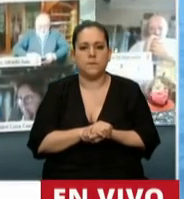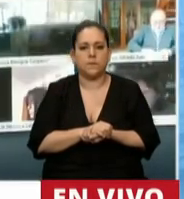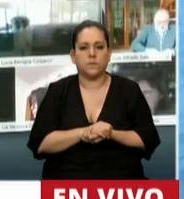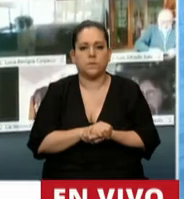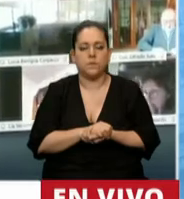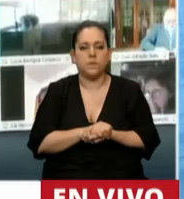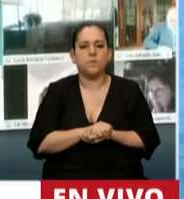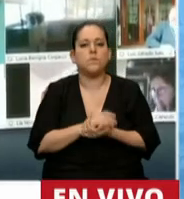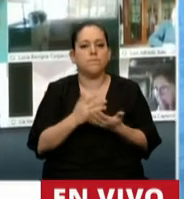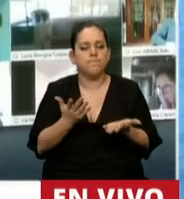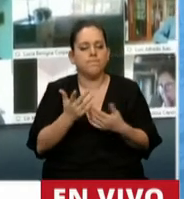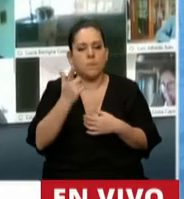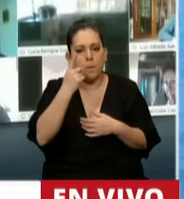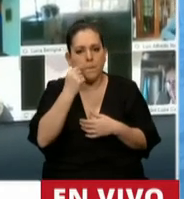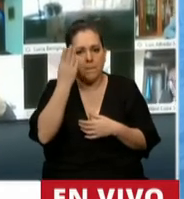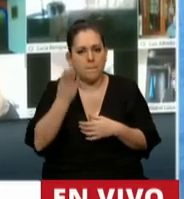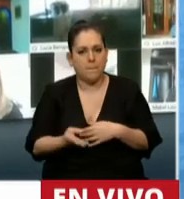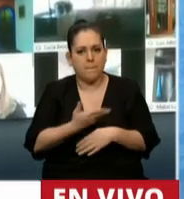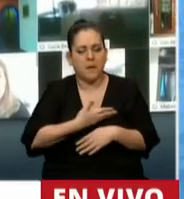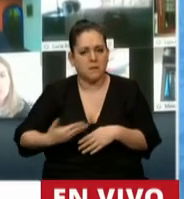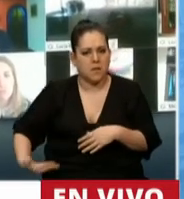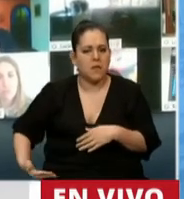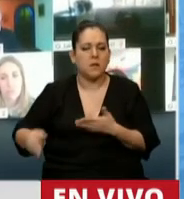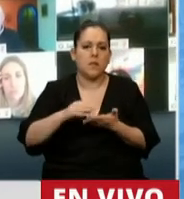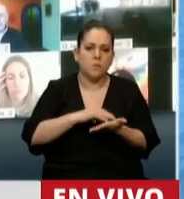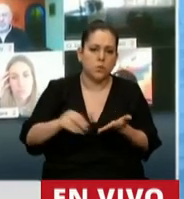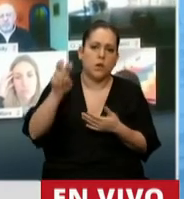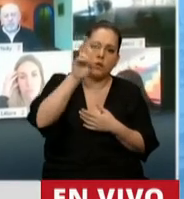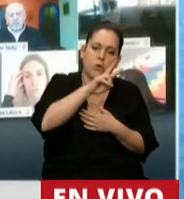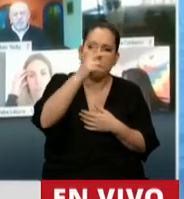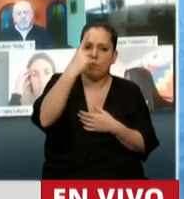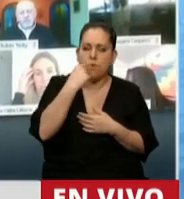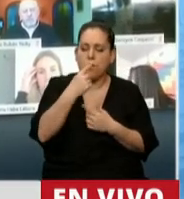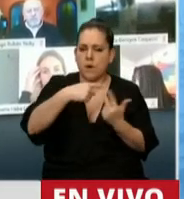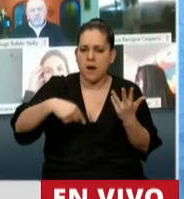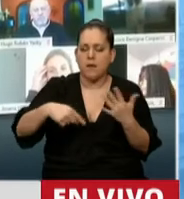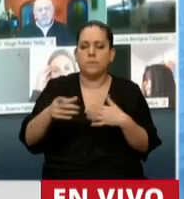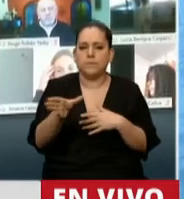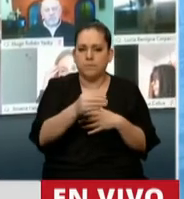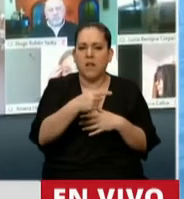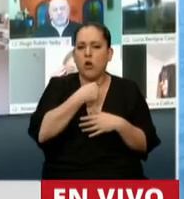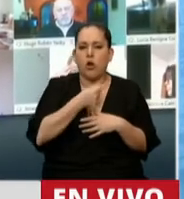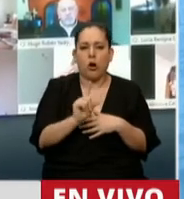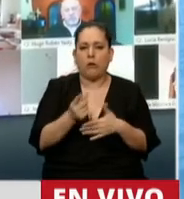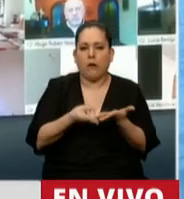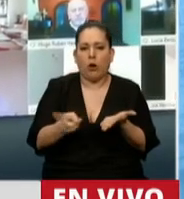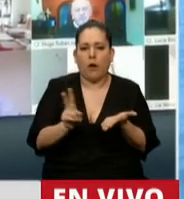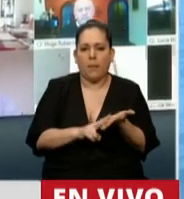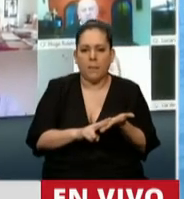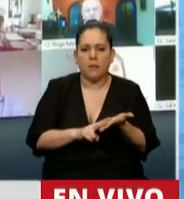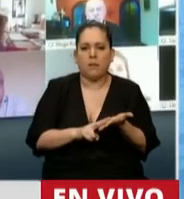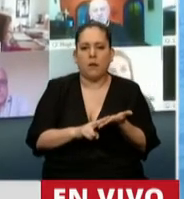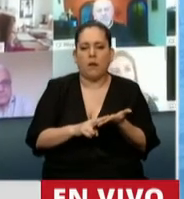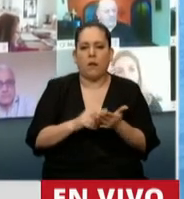Señor Presidente, señores legisladores y legisladoras, no quiero repetir los